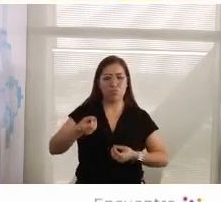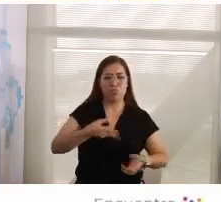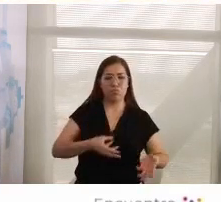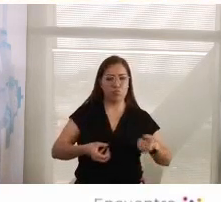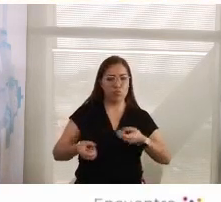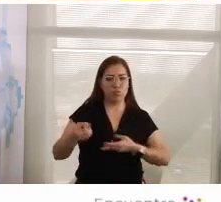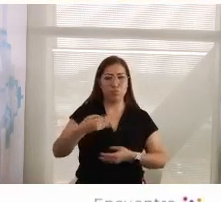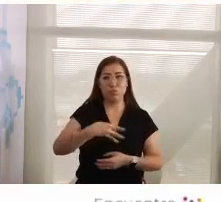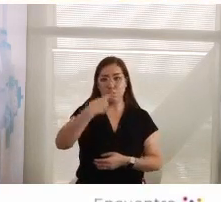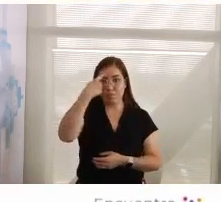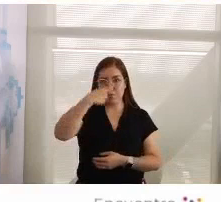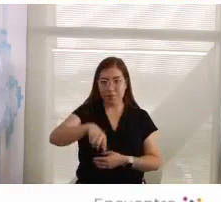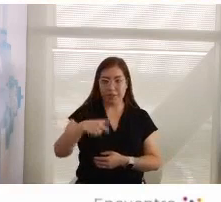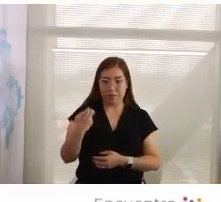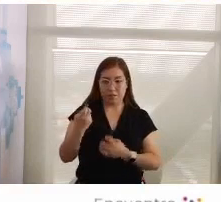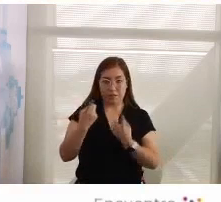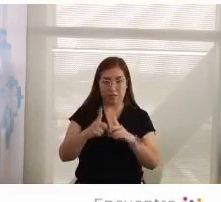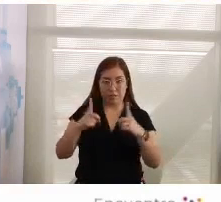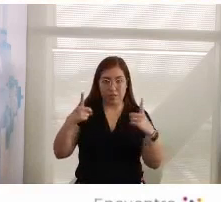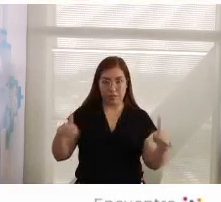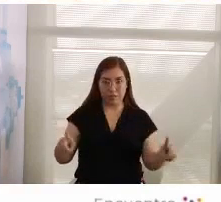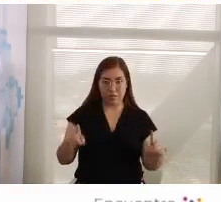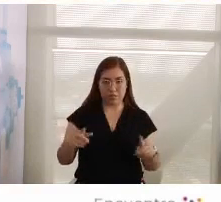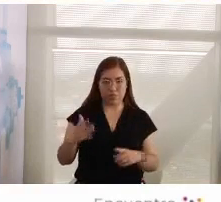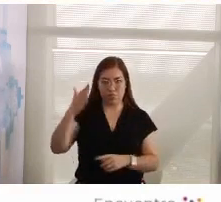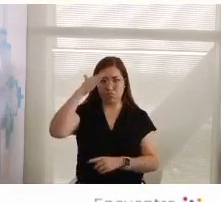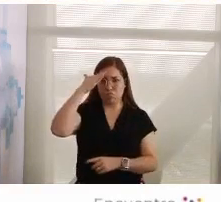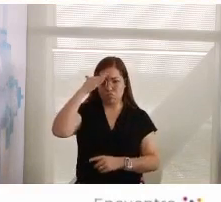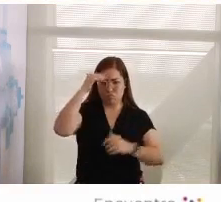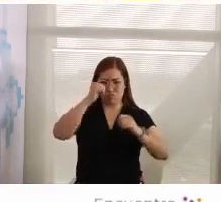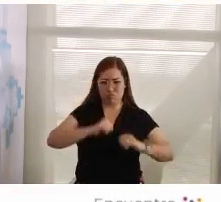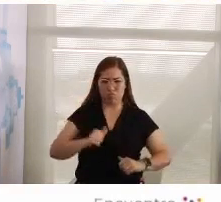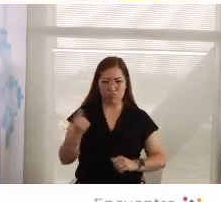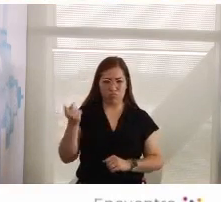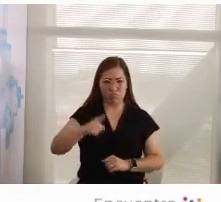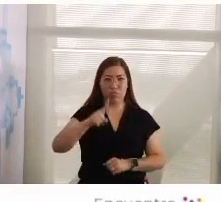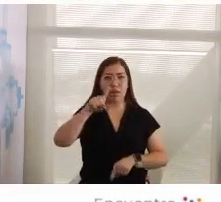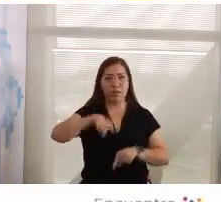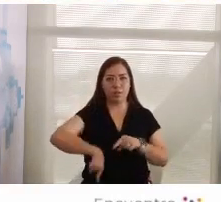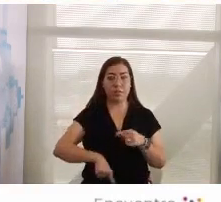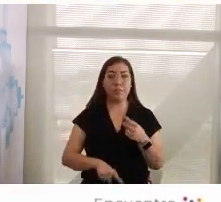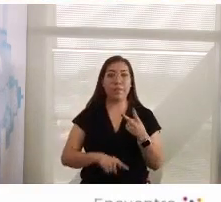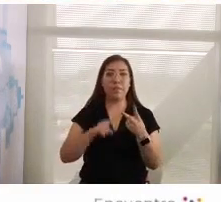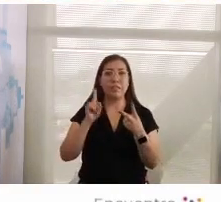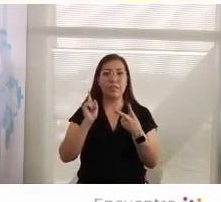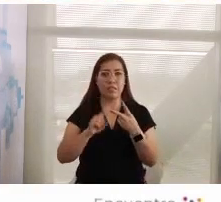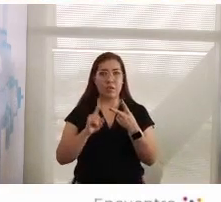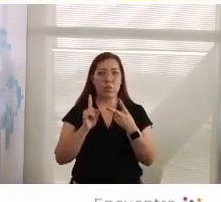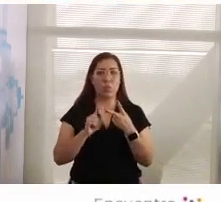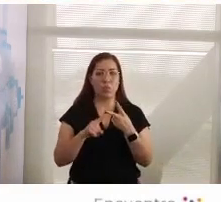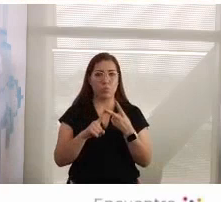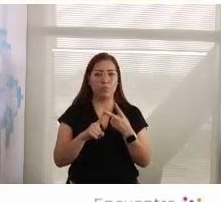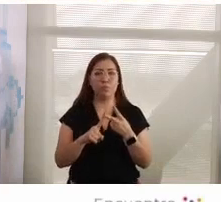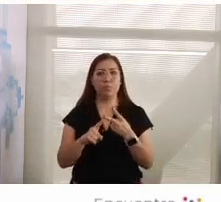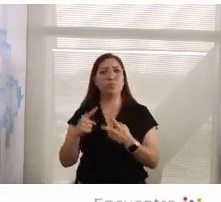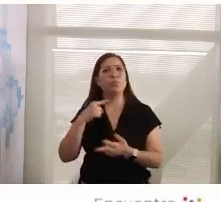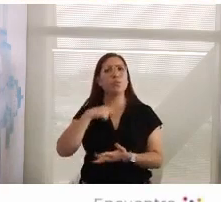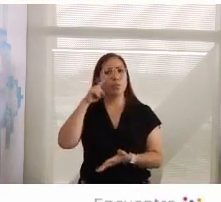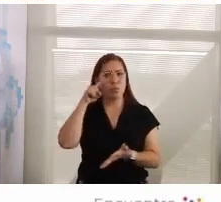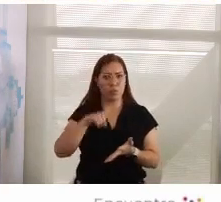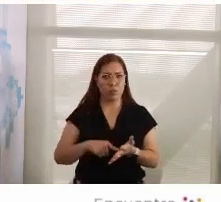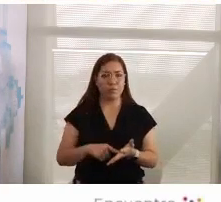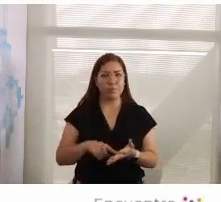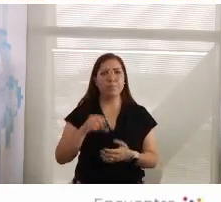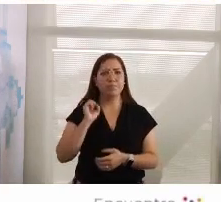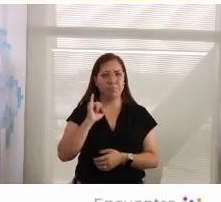para combatir el desarrollo autoritario. Y en segundo lugar, yo creo que